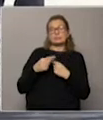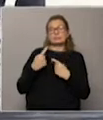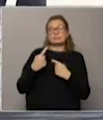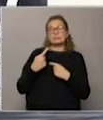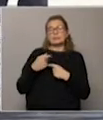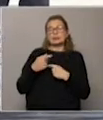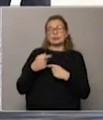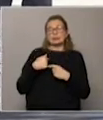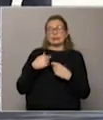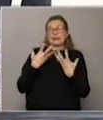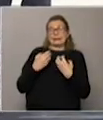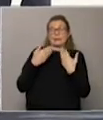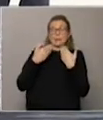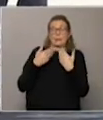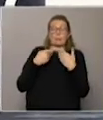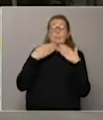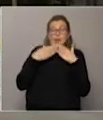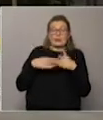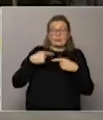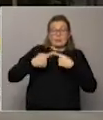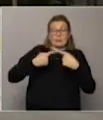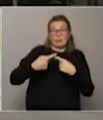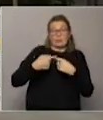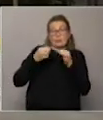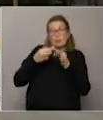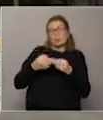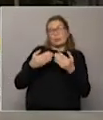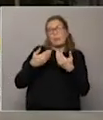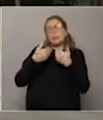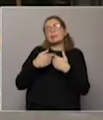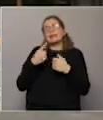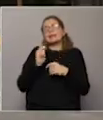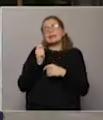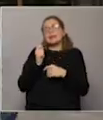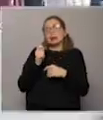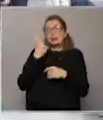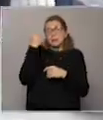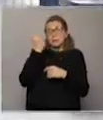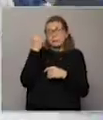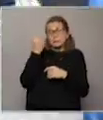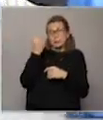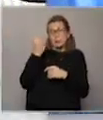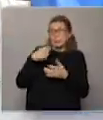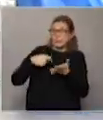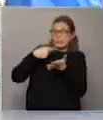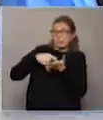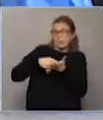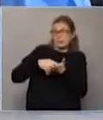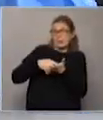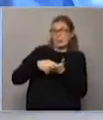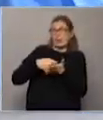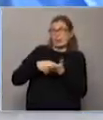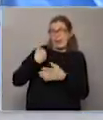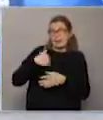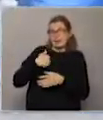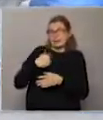Yo te quería preguntar antes de seguir avanzando, justo te iba a preguntar quiénes eran los principales acreedores de la deuda